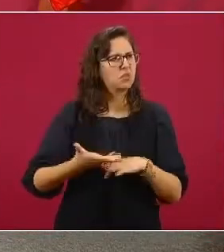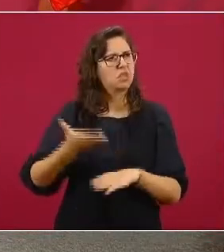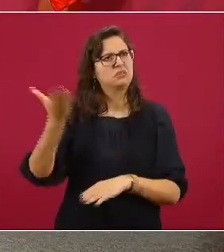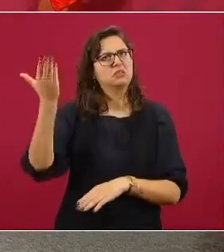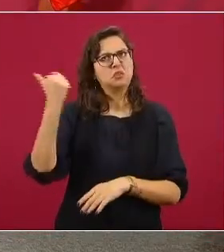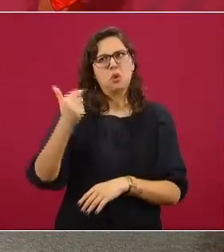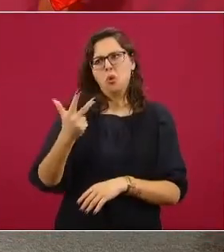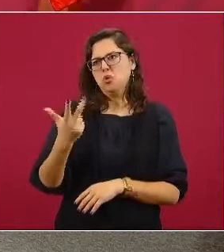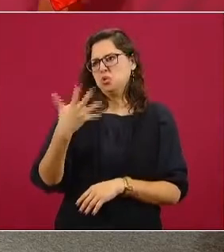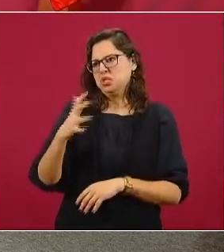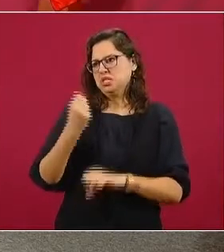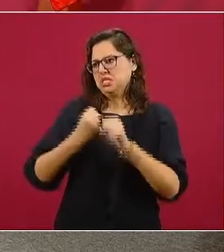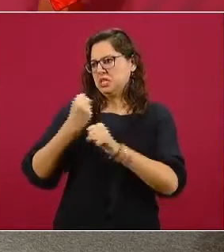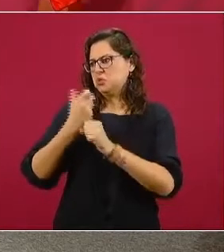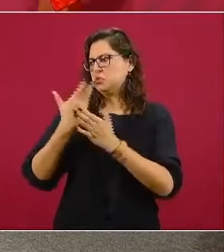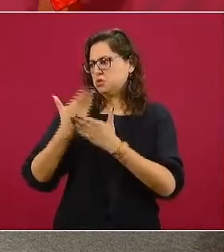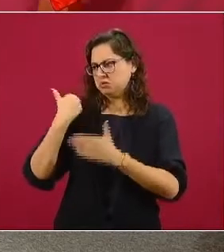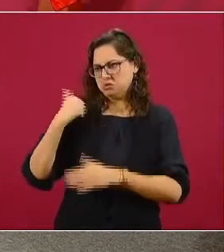años.